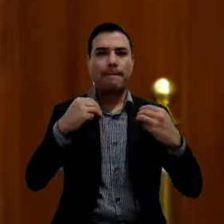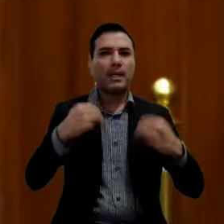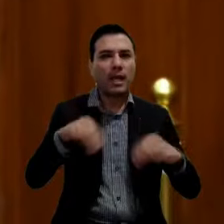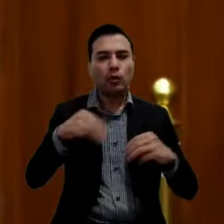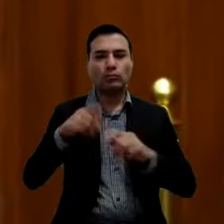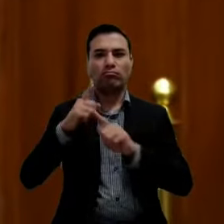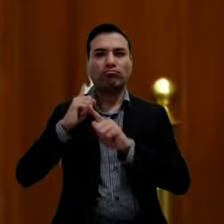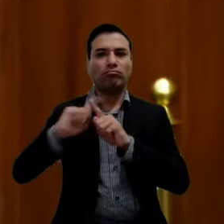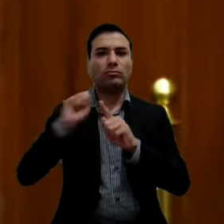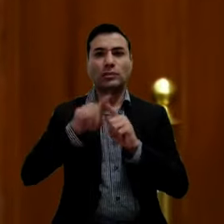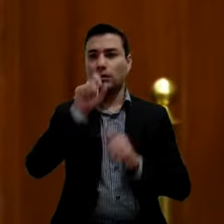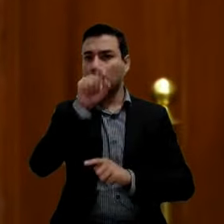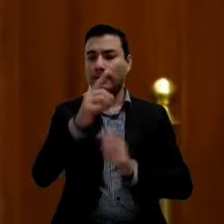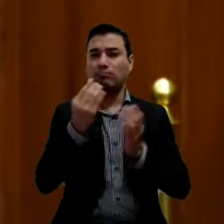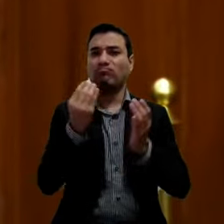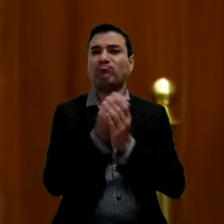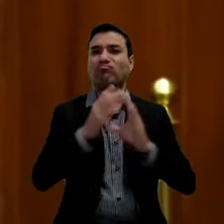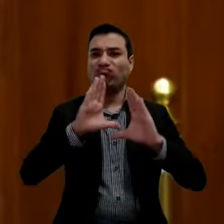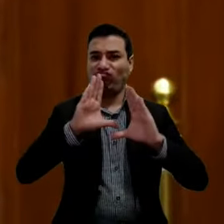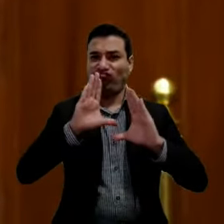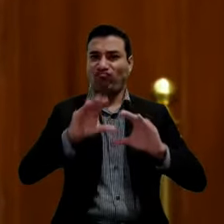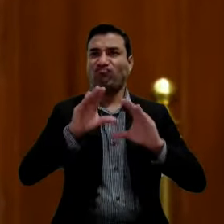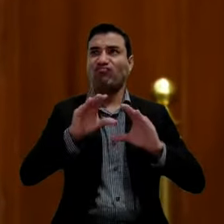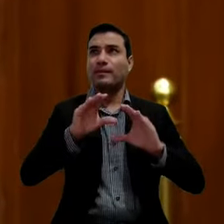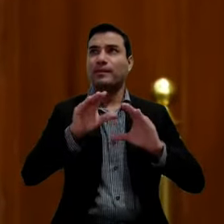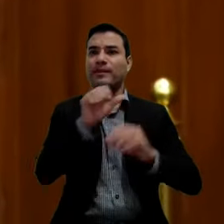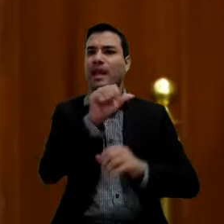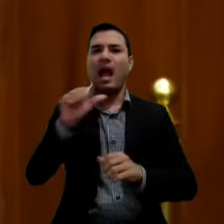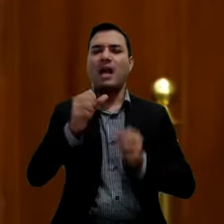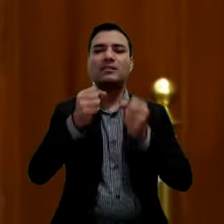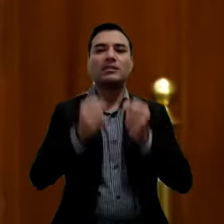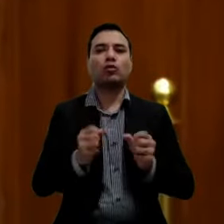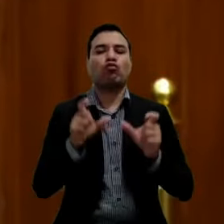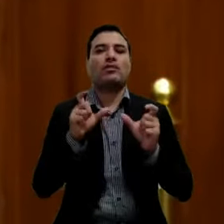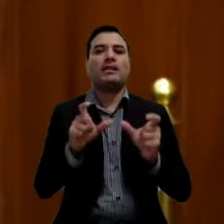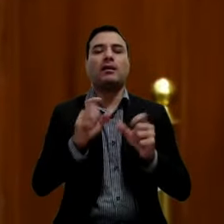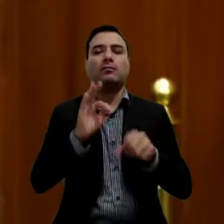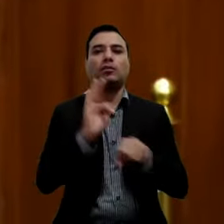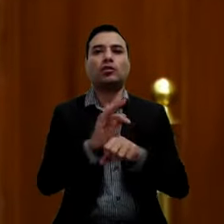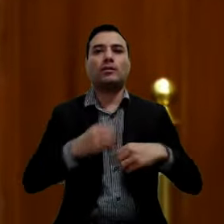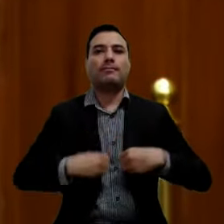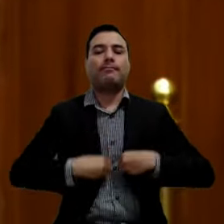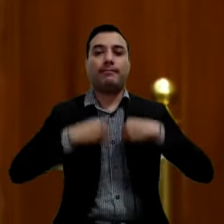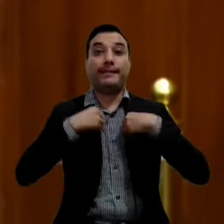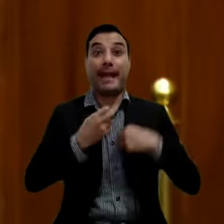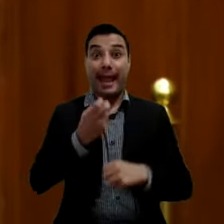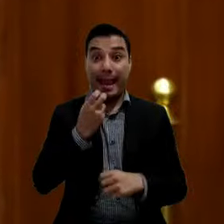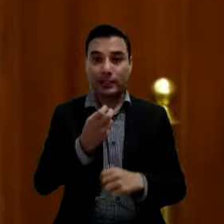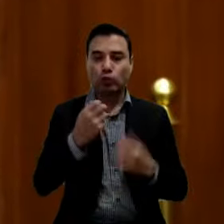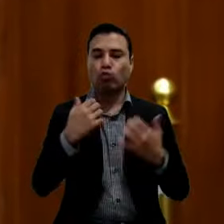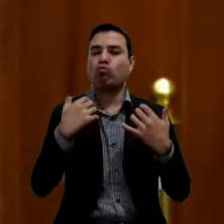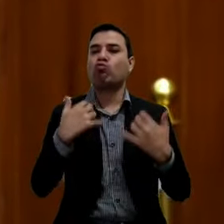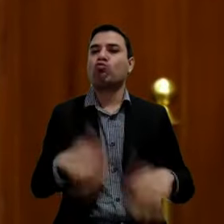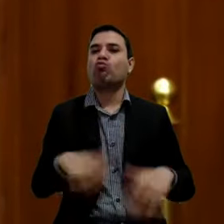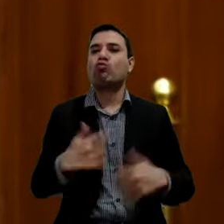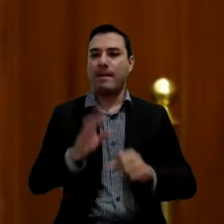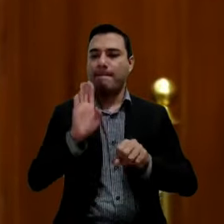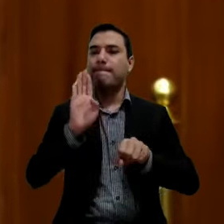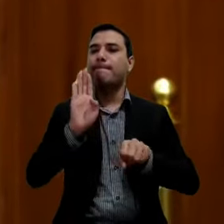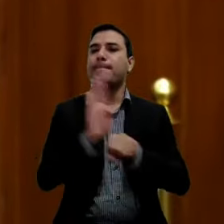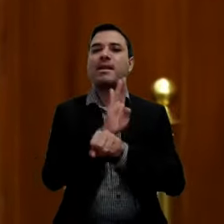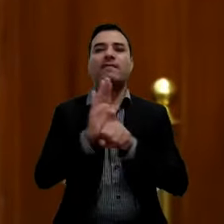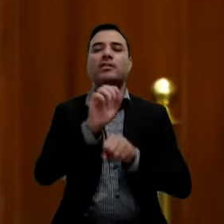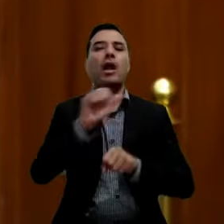de la industria de la seguridad y la protección de la vida, lo cual será de beneficio para los ciudadanos